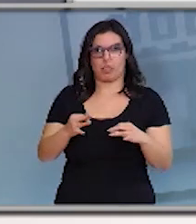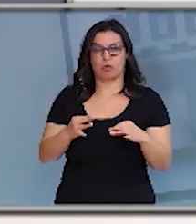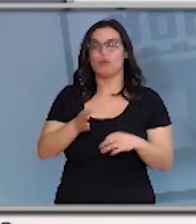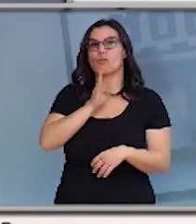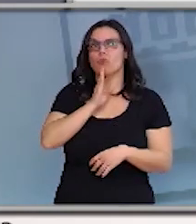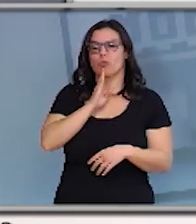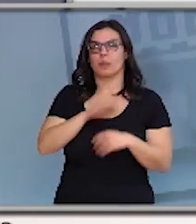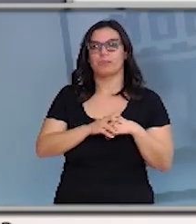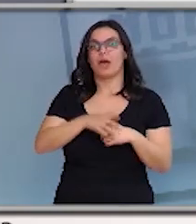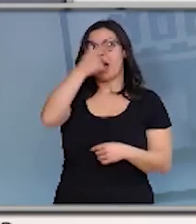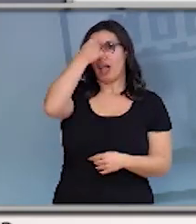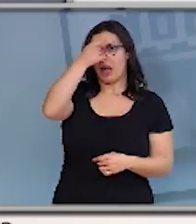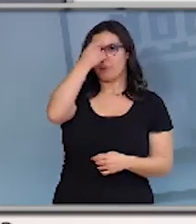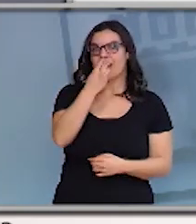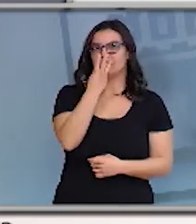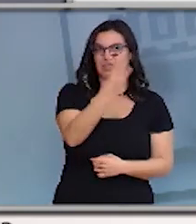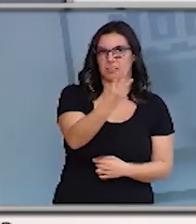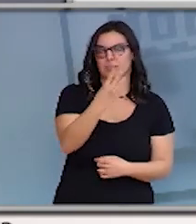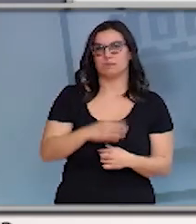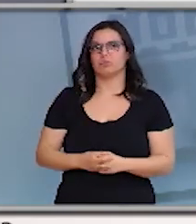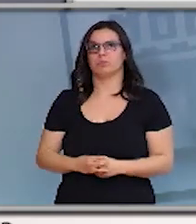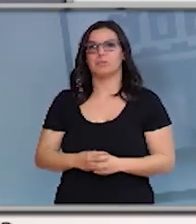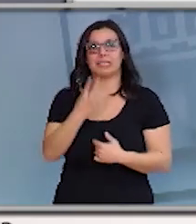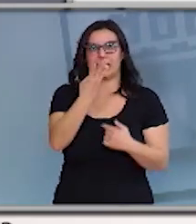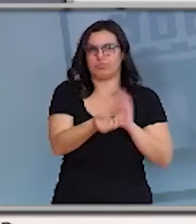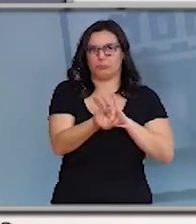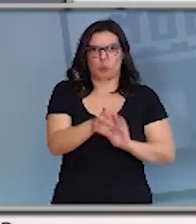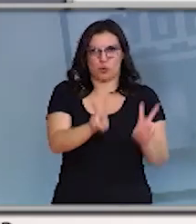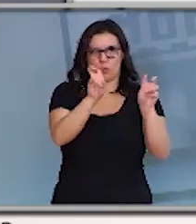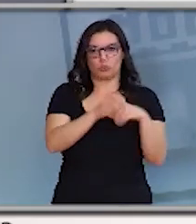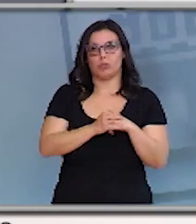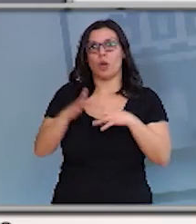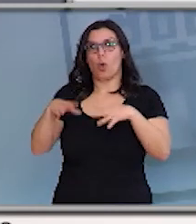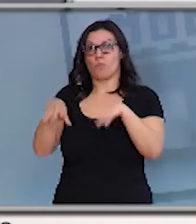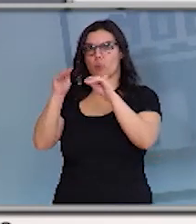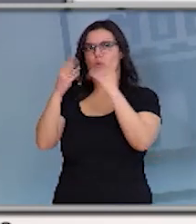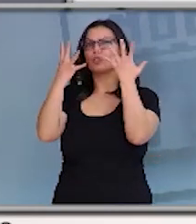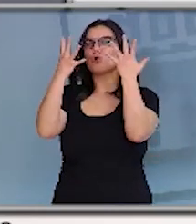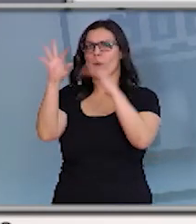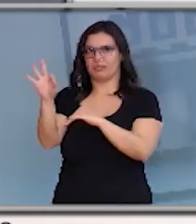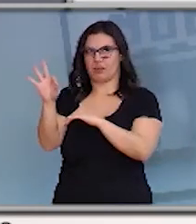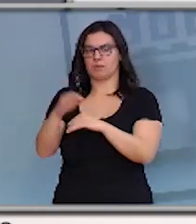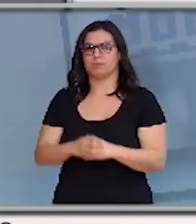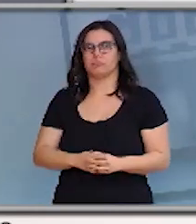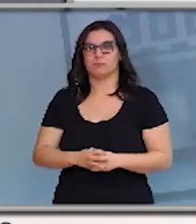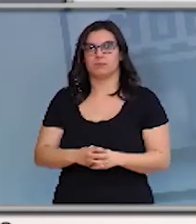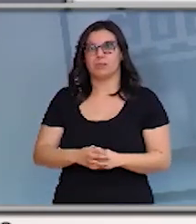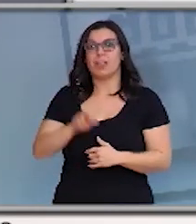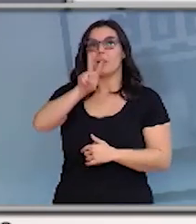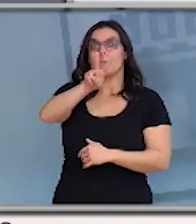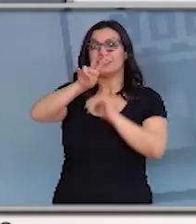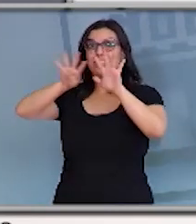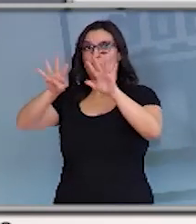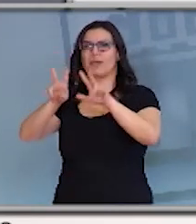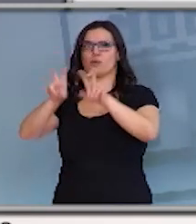a seguinte. En Ávila tenemos tres casos, os tres son novos. En Burgos tenemos 90 casos, con 29 casos